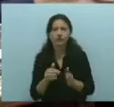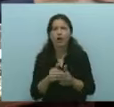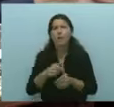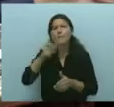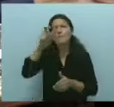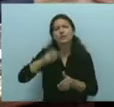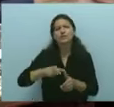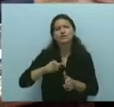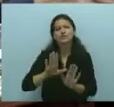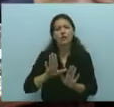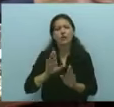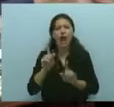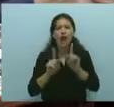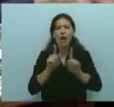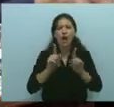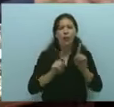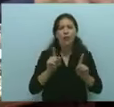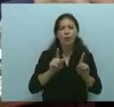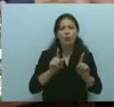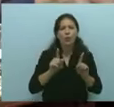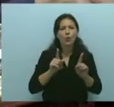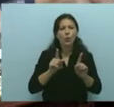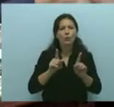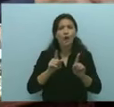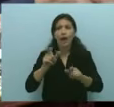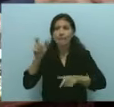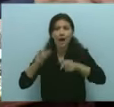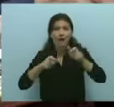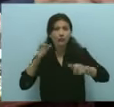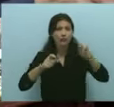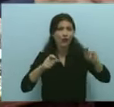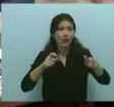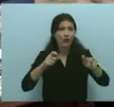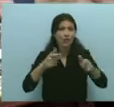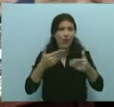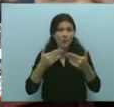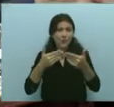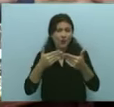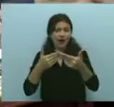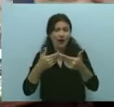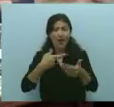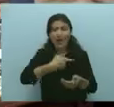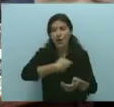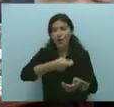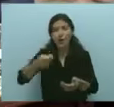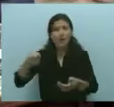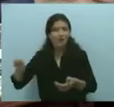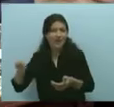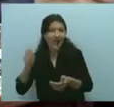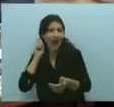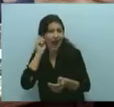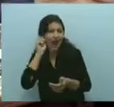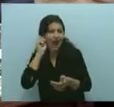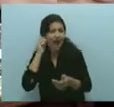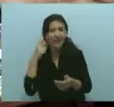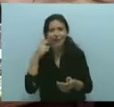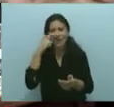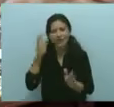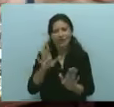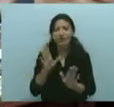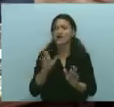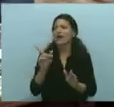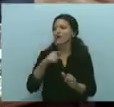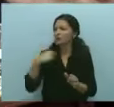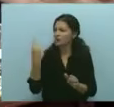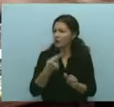jubilen con menos edad de la que está prevista en la ley, que es una convención. Nos hemos puesto de acuerdo que 57 años para los